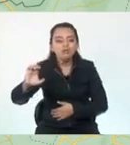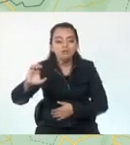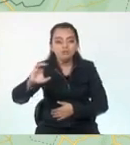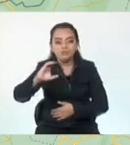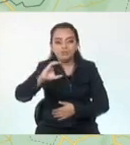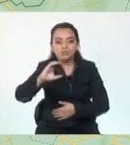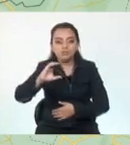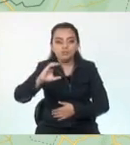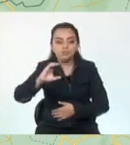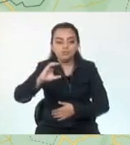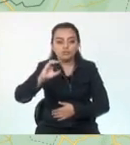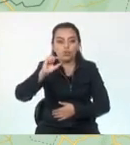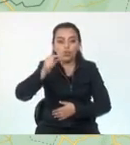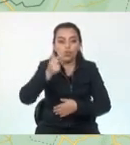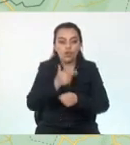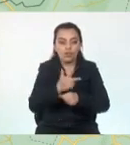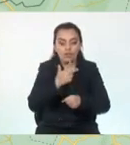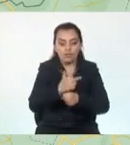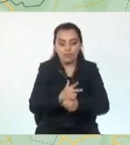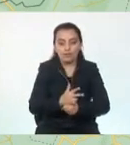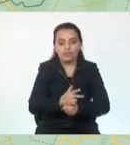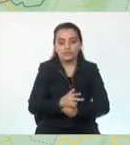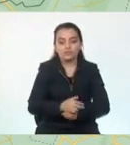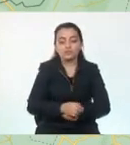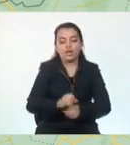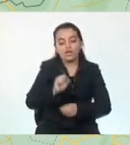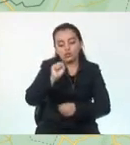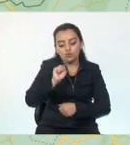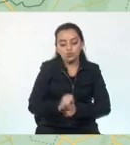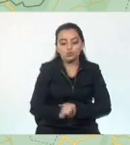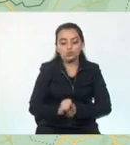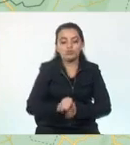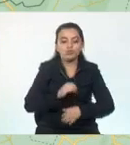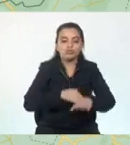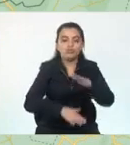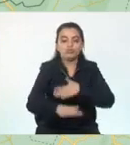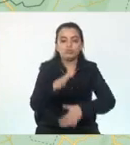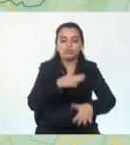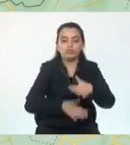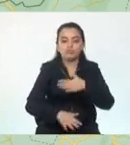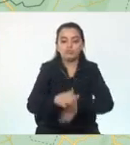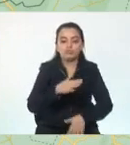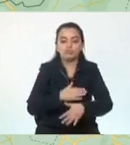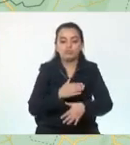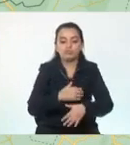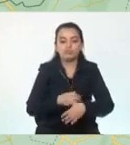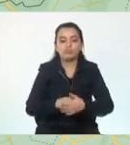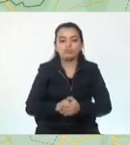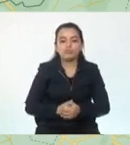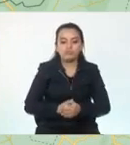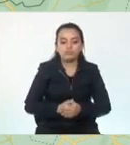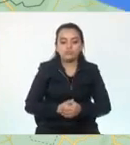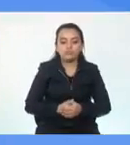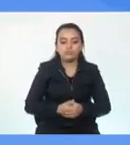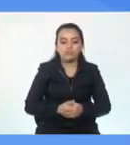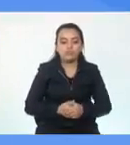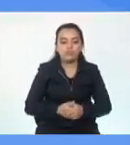Océano Pacífico. Tiene frontera marítima con Nicaragua, siempre en el Océano Pacífico.